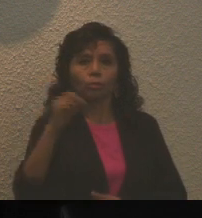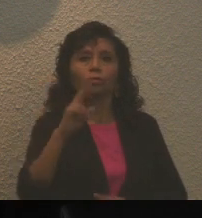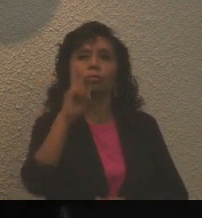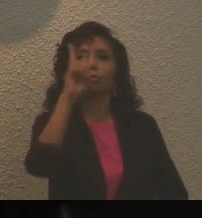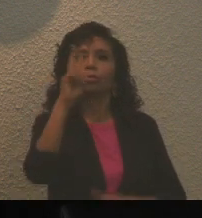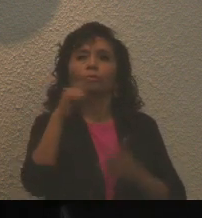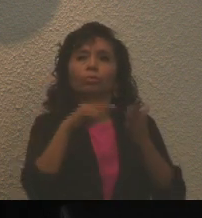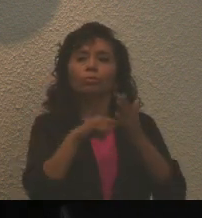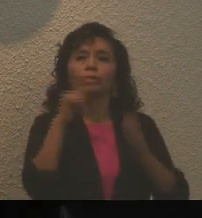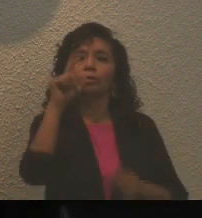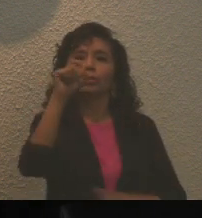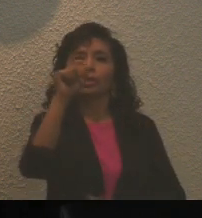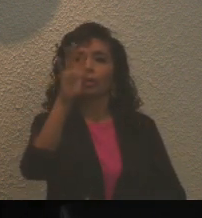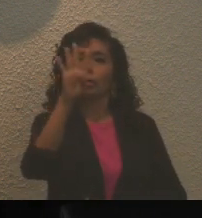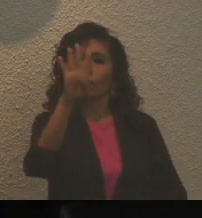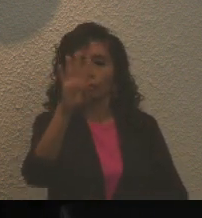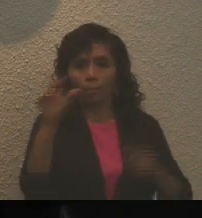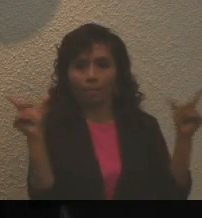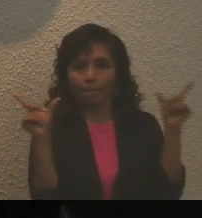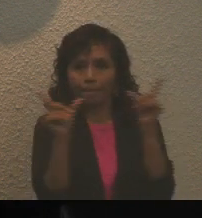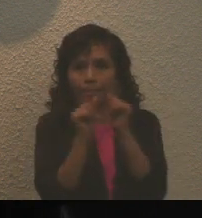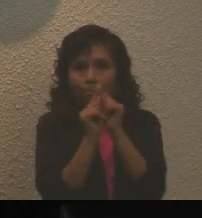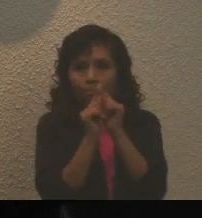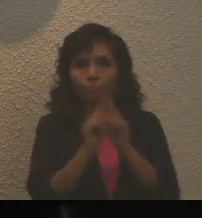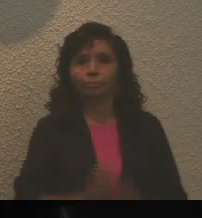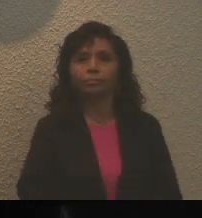2024. Es cuanto. Gracias. Gracias.